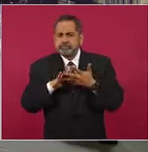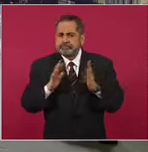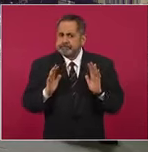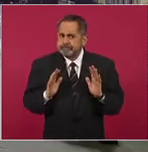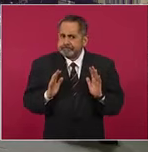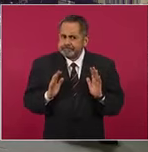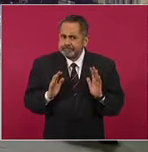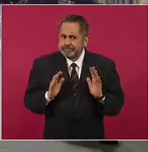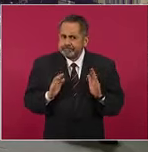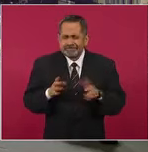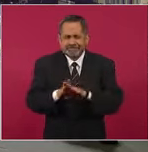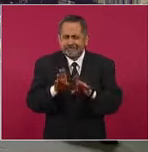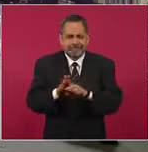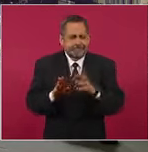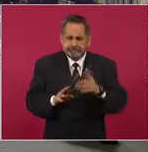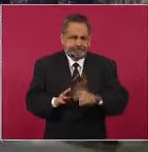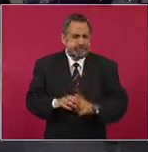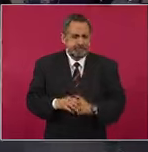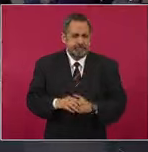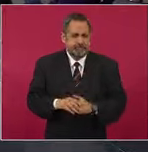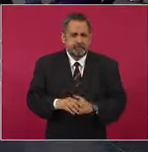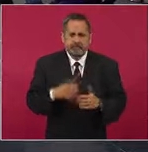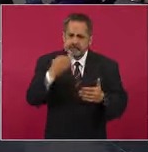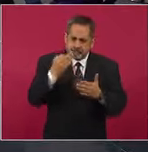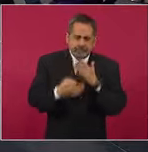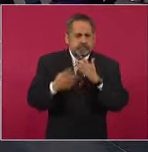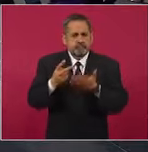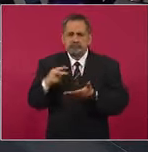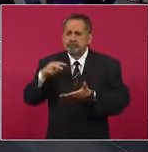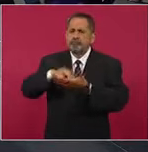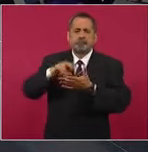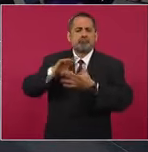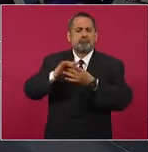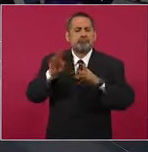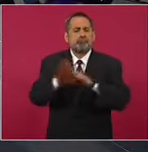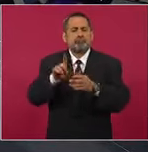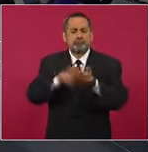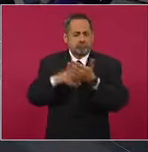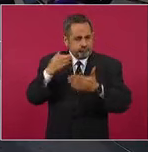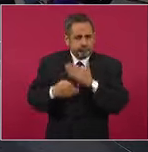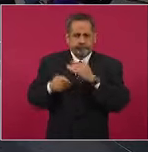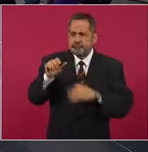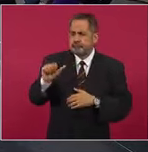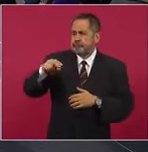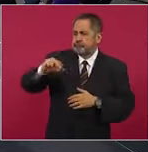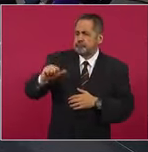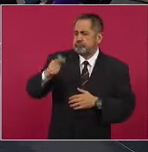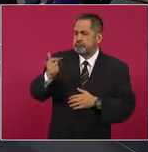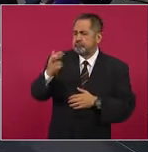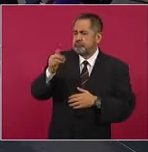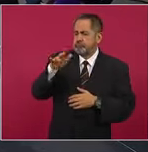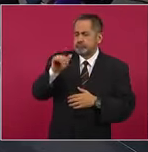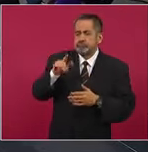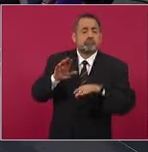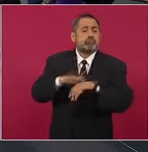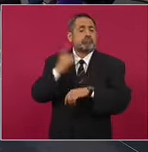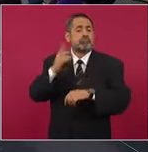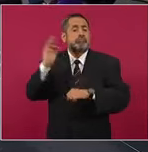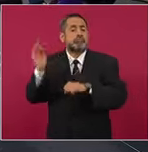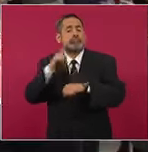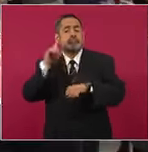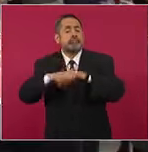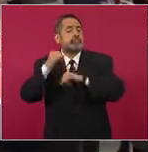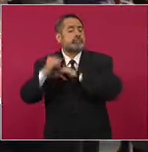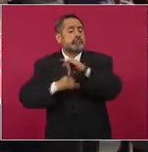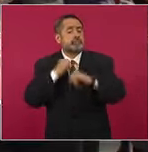su defensa. Falta un pronunciamiento de ahí de Ana Gabriela Guevara y sobre todo porque la Federación Internacional de